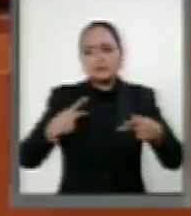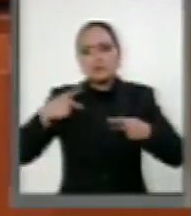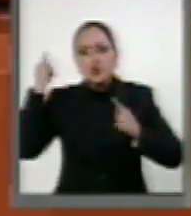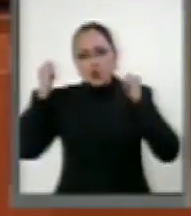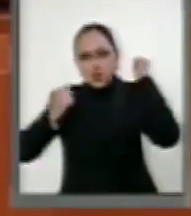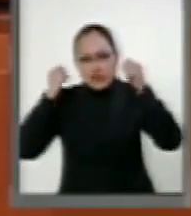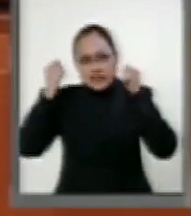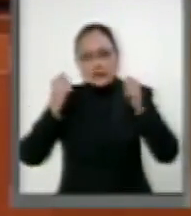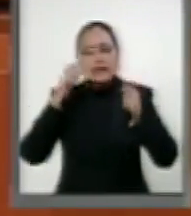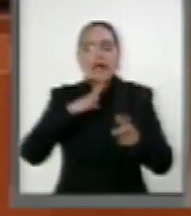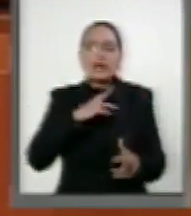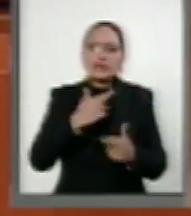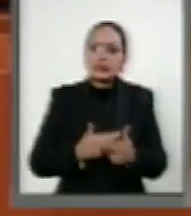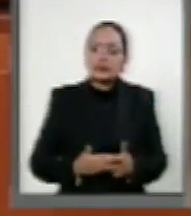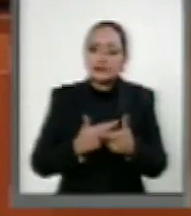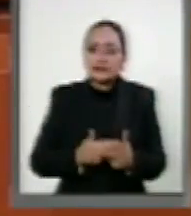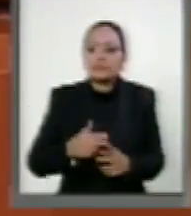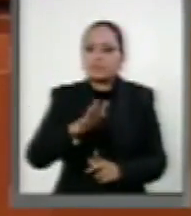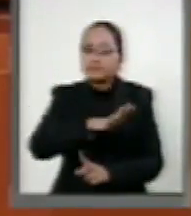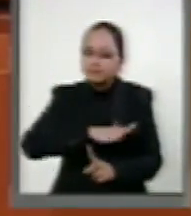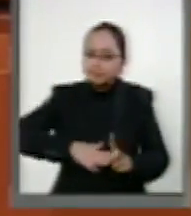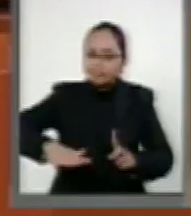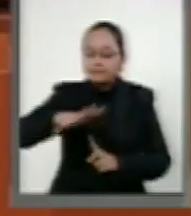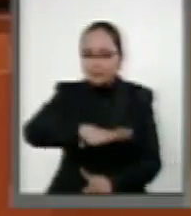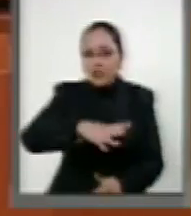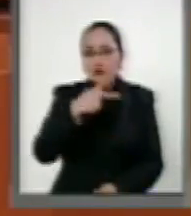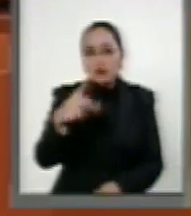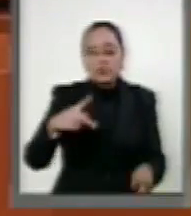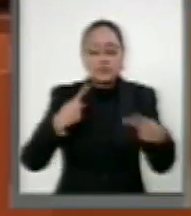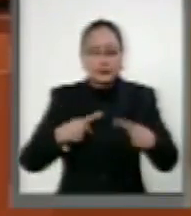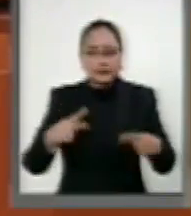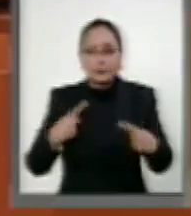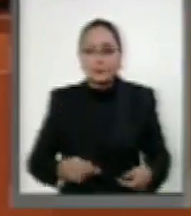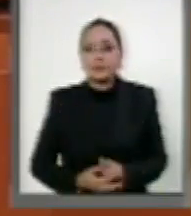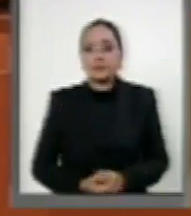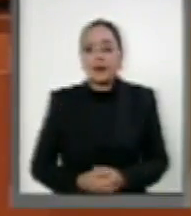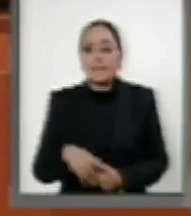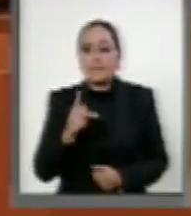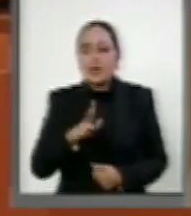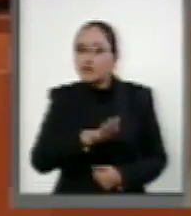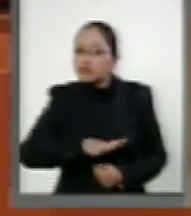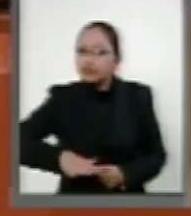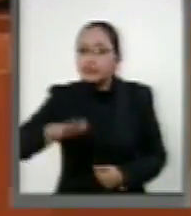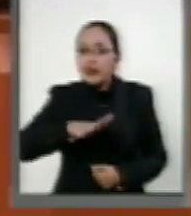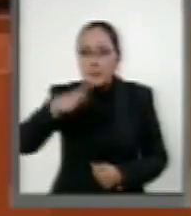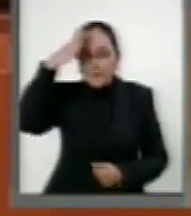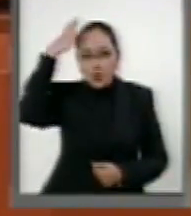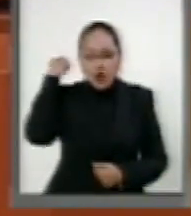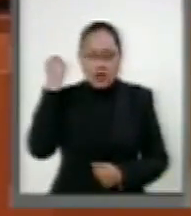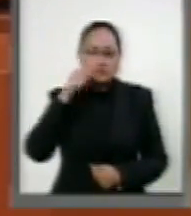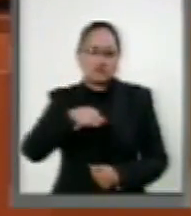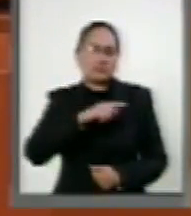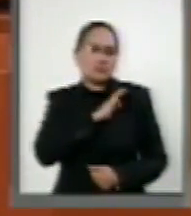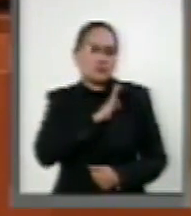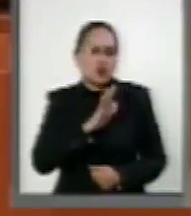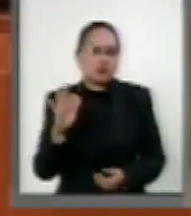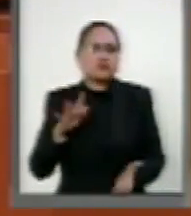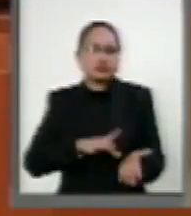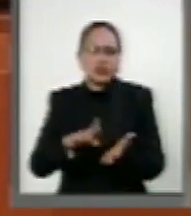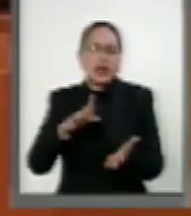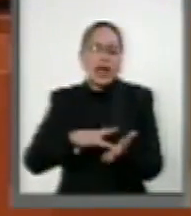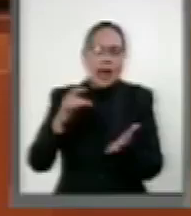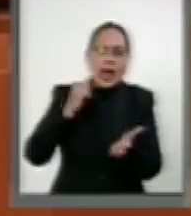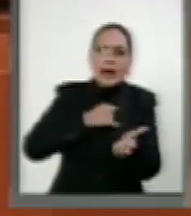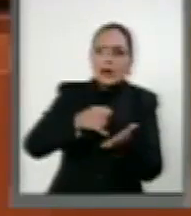y su riqueza en todos sus habitantes. Pero la tierra de Morelos puede contribuir de muchas formas en la